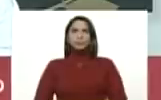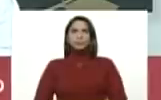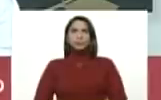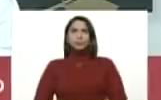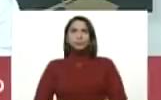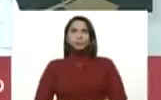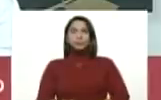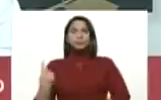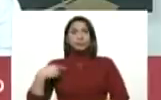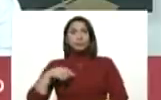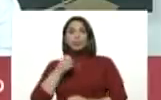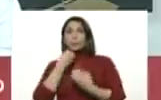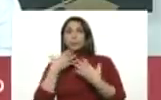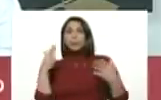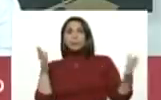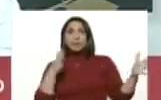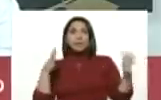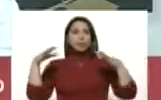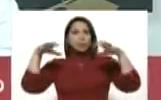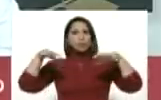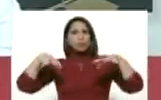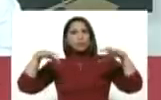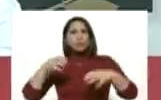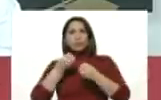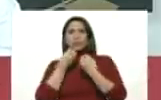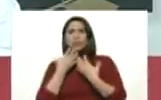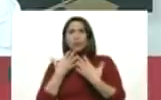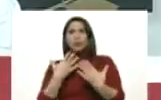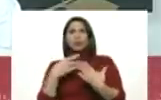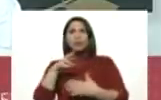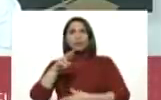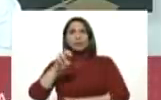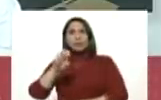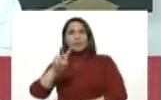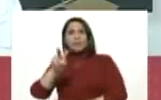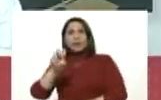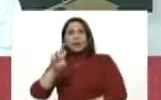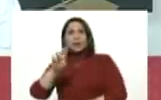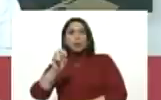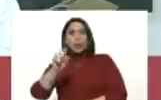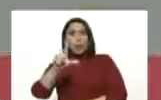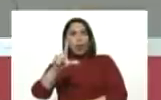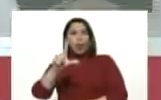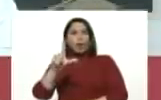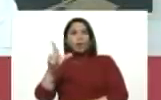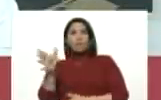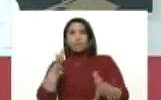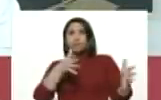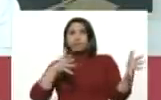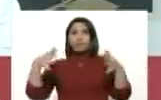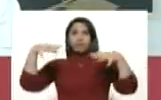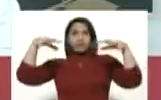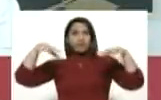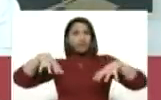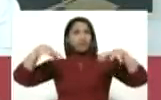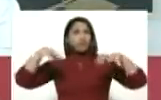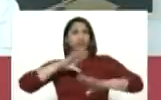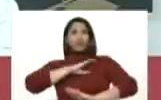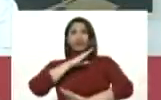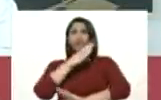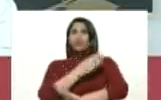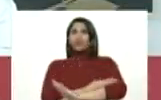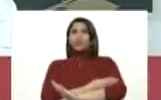Tenemos buen viento y buena lluvia, Reverol. Viento y lluvia fuerte por aquí. Fuerte, fuerte.